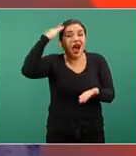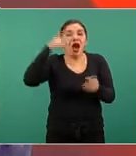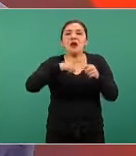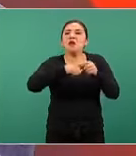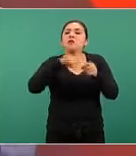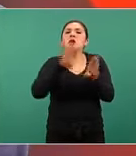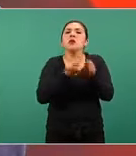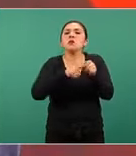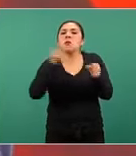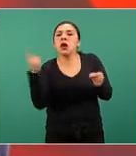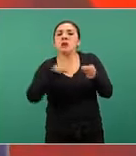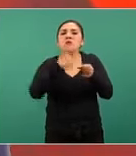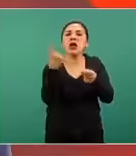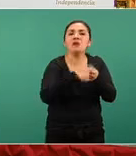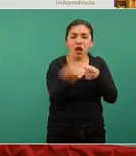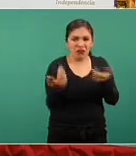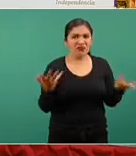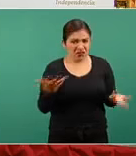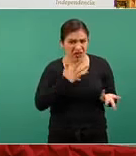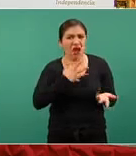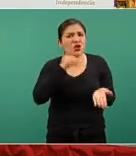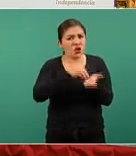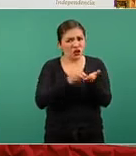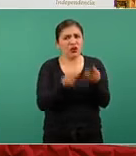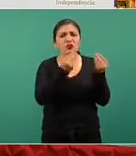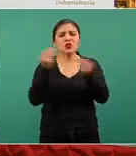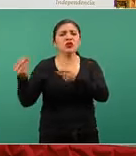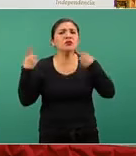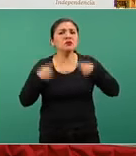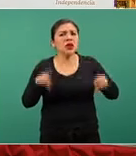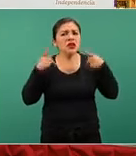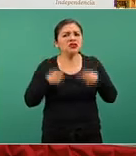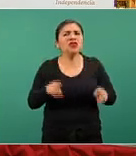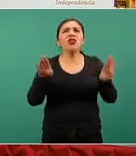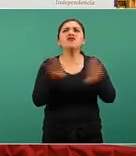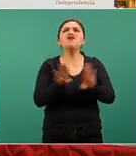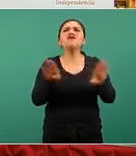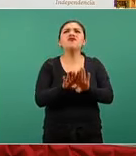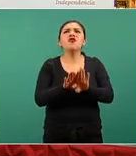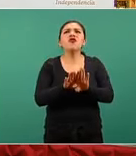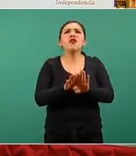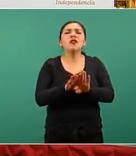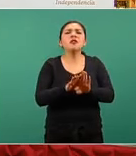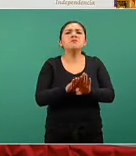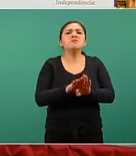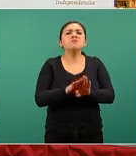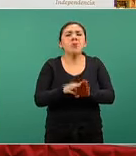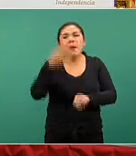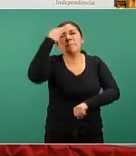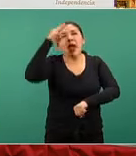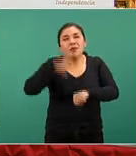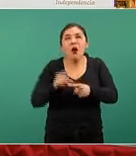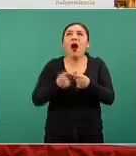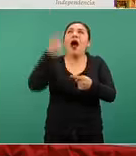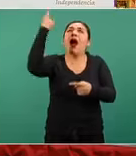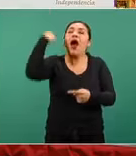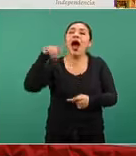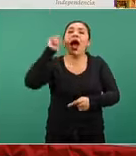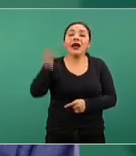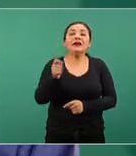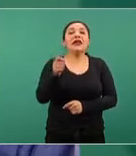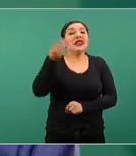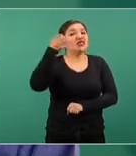Todavía existen muchas personas que de manera quizá referencial hablan de la